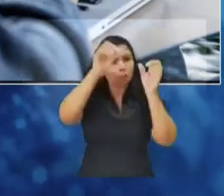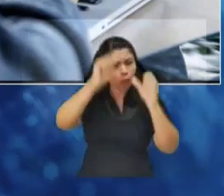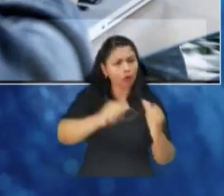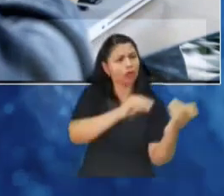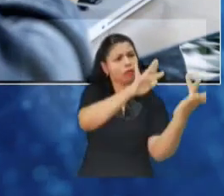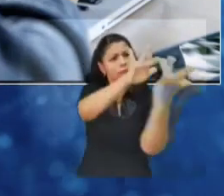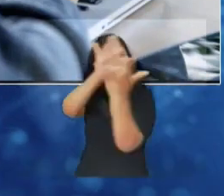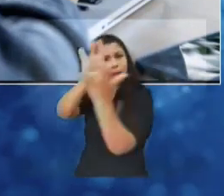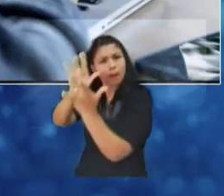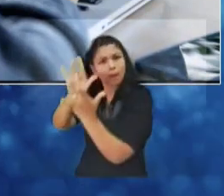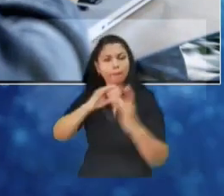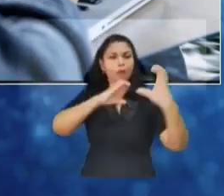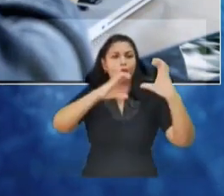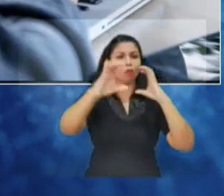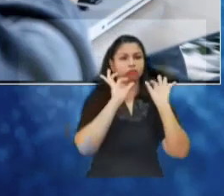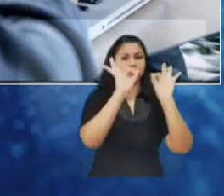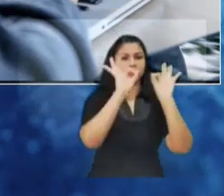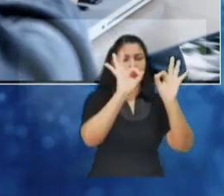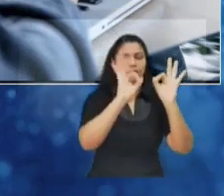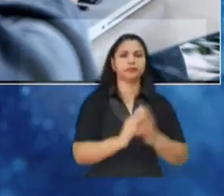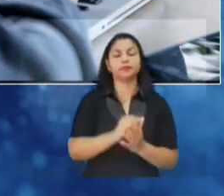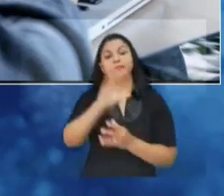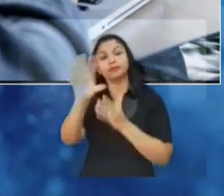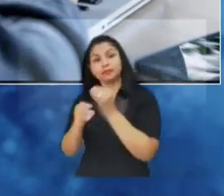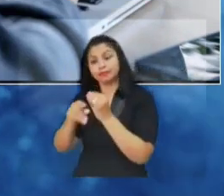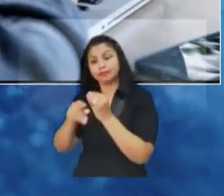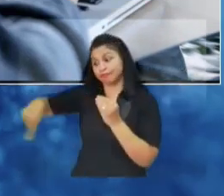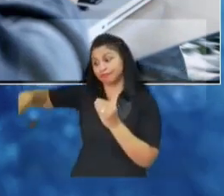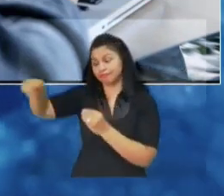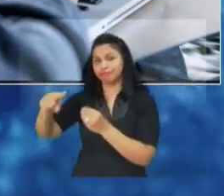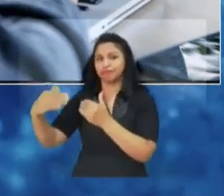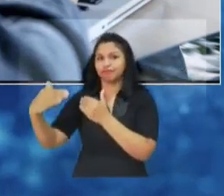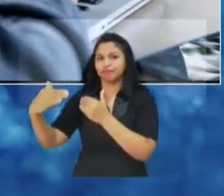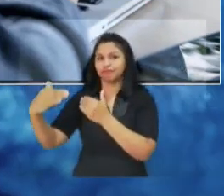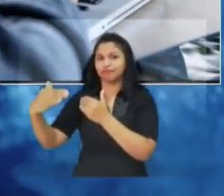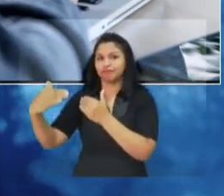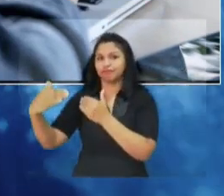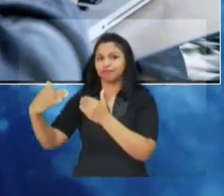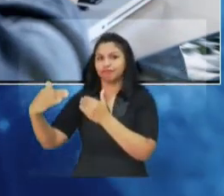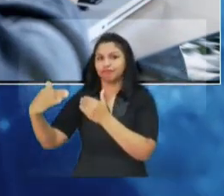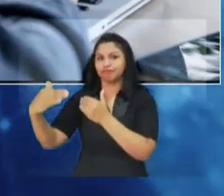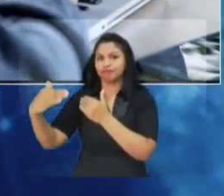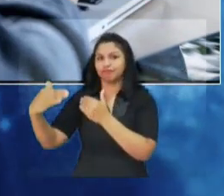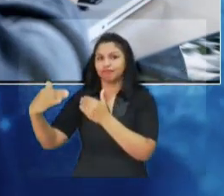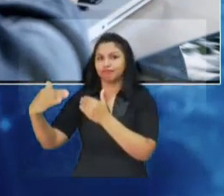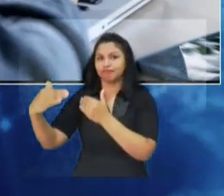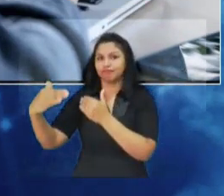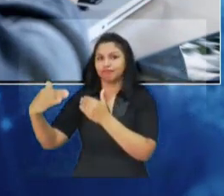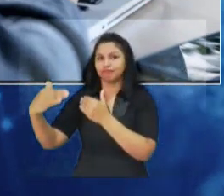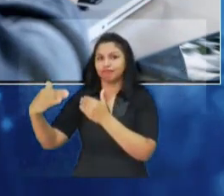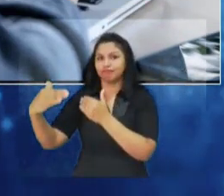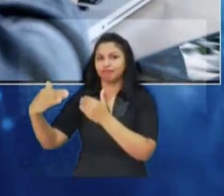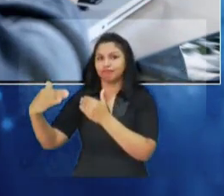A continuación, las administraciones deben garantizar que los servicios y los dispositivos sean asequibles.